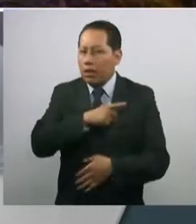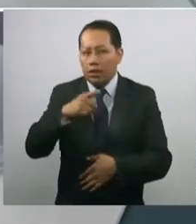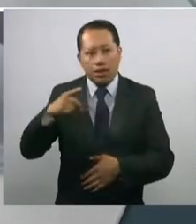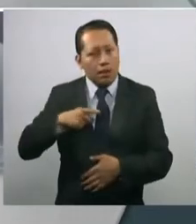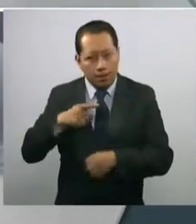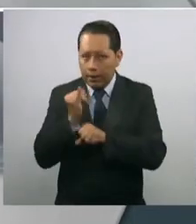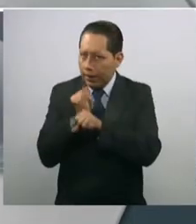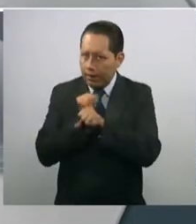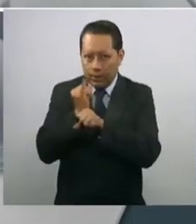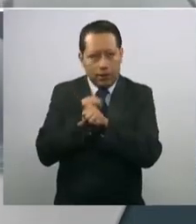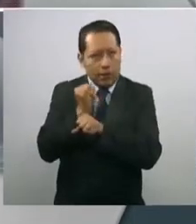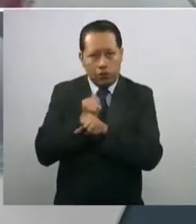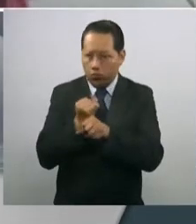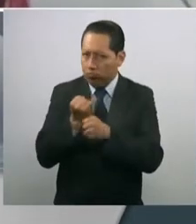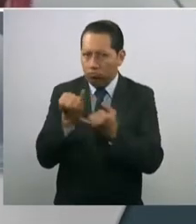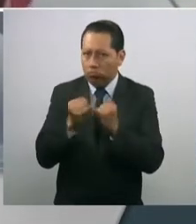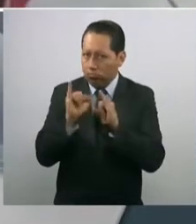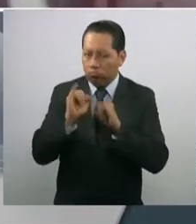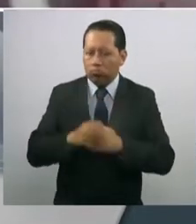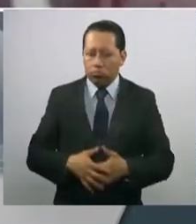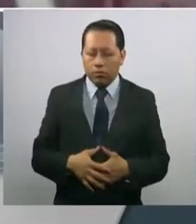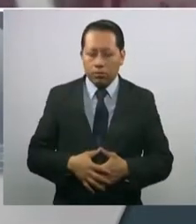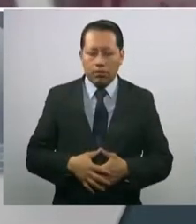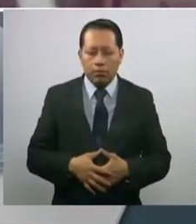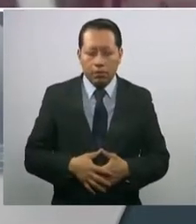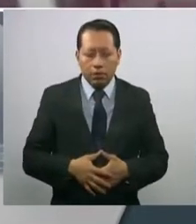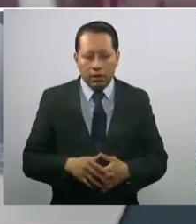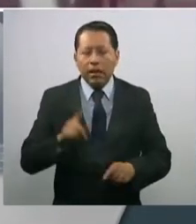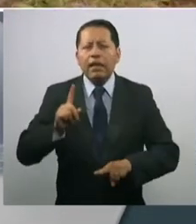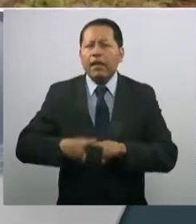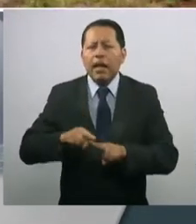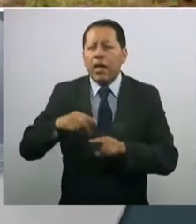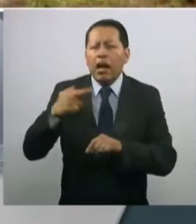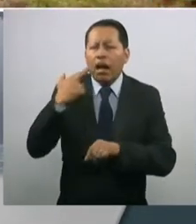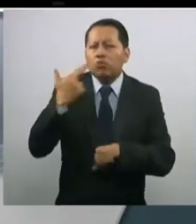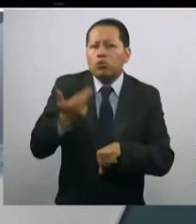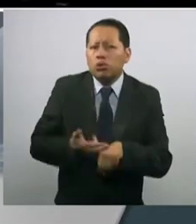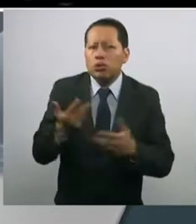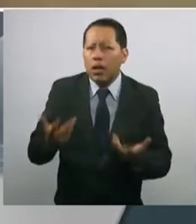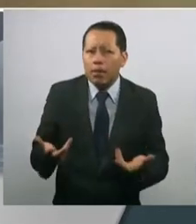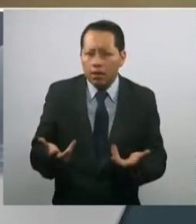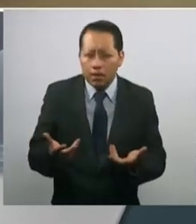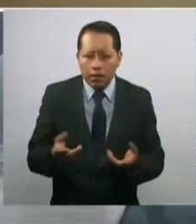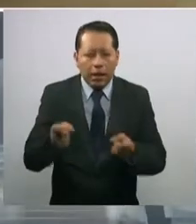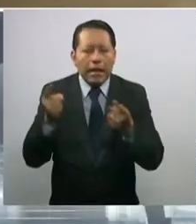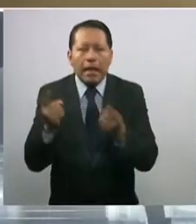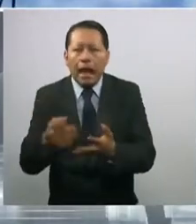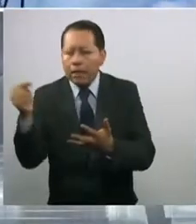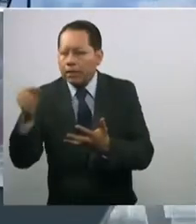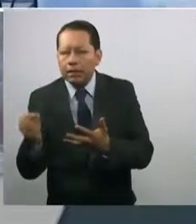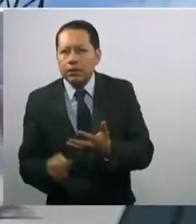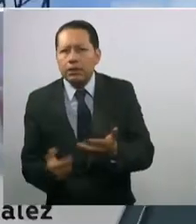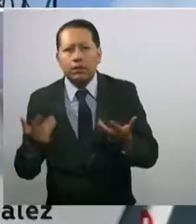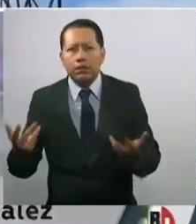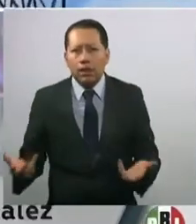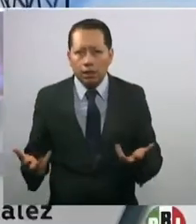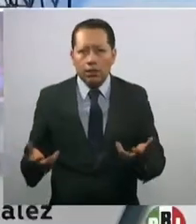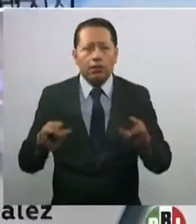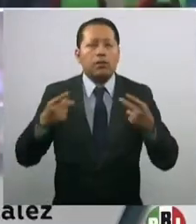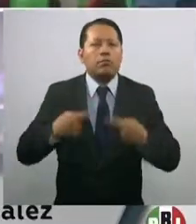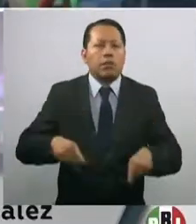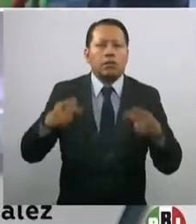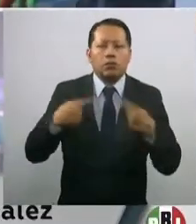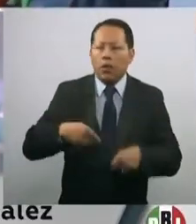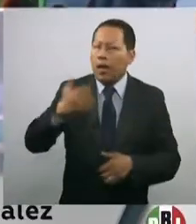investigación independiente. ¿Quiénes fueron los responsables? ¿Qué acciones se están tomando al respecto? La sociedad mexicana